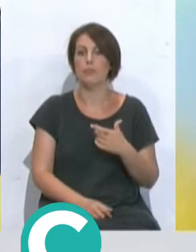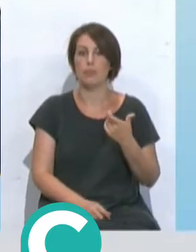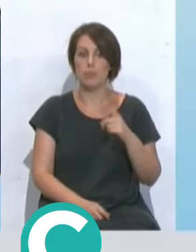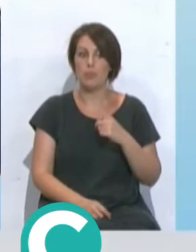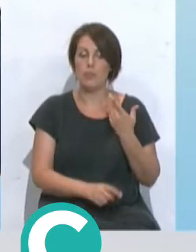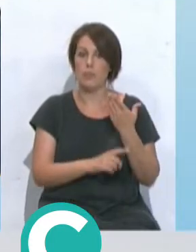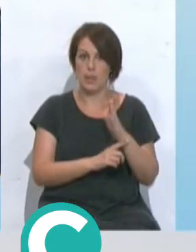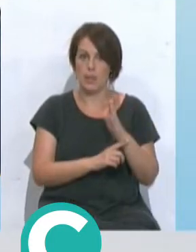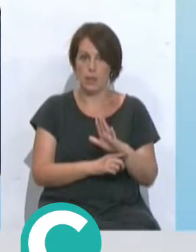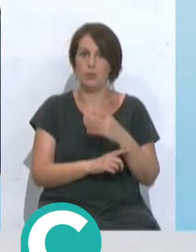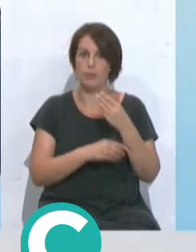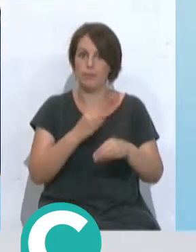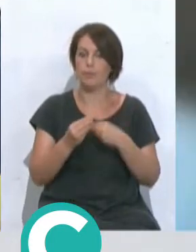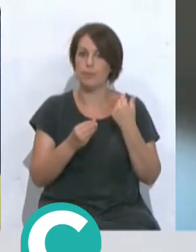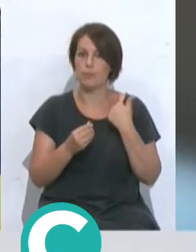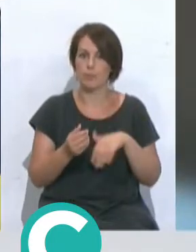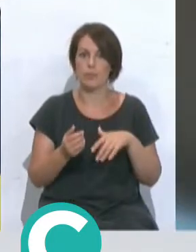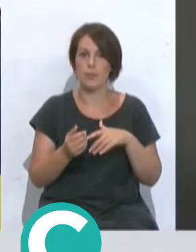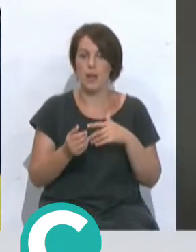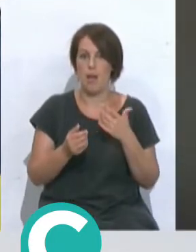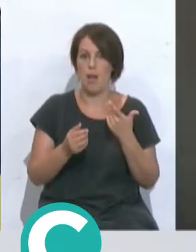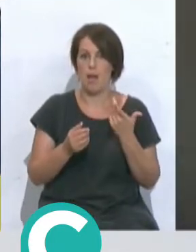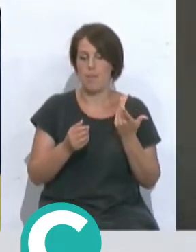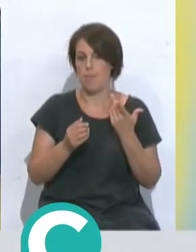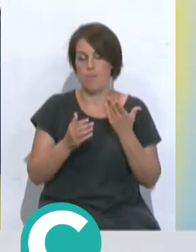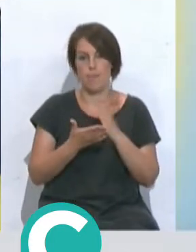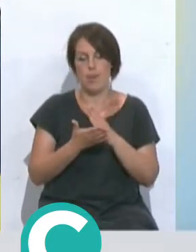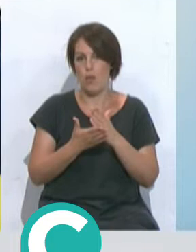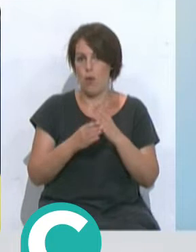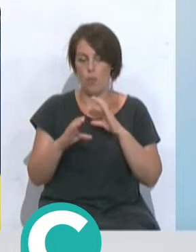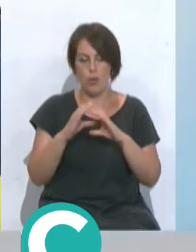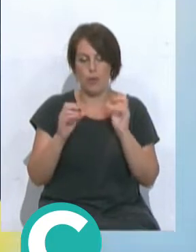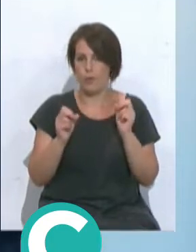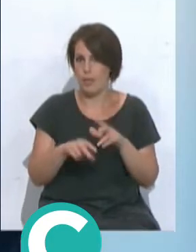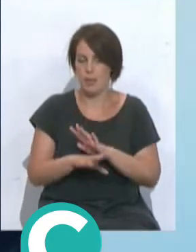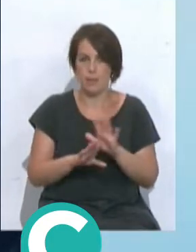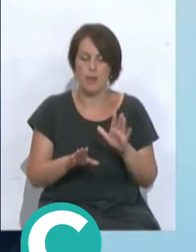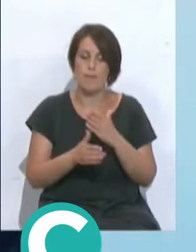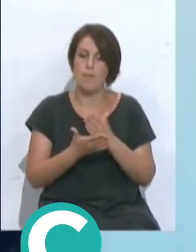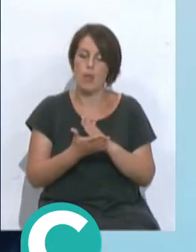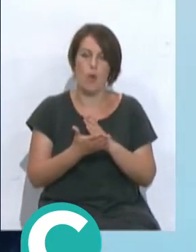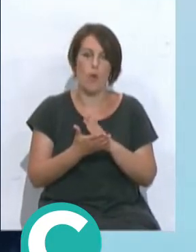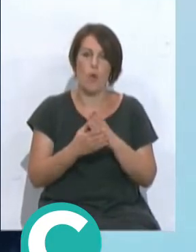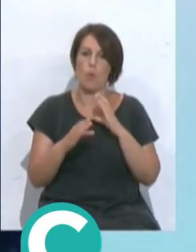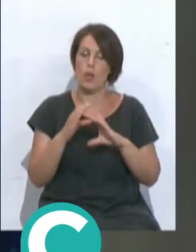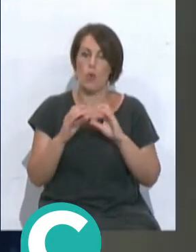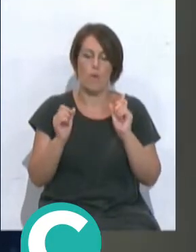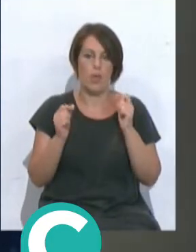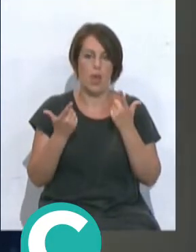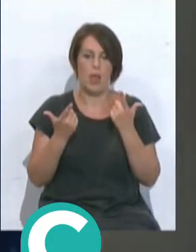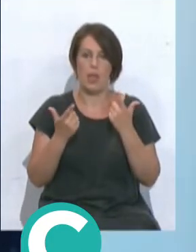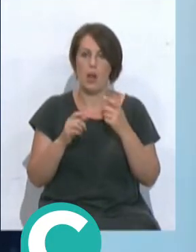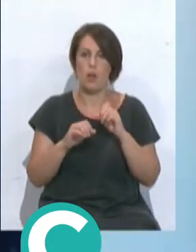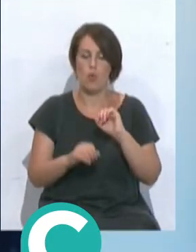presentación que han realizado sin la atención a medios de comunicación, solo a los medios de comunicación oficiales